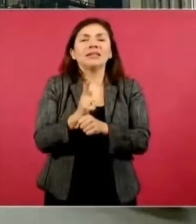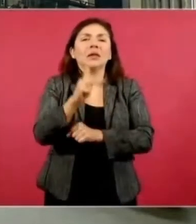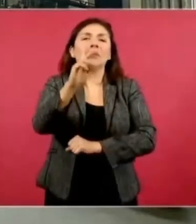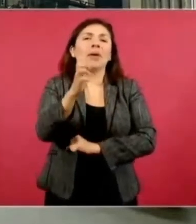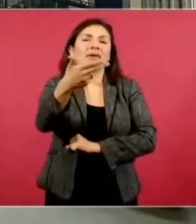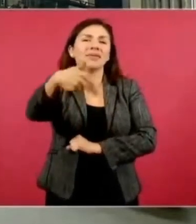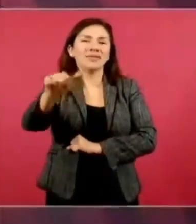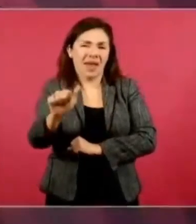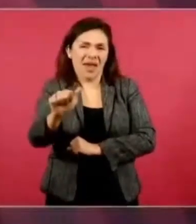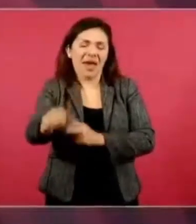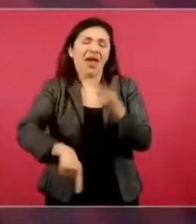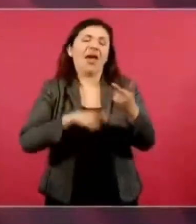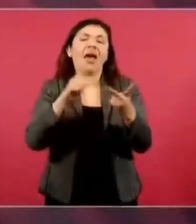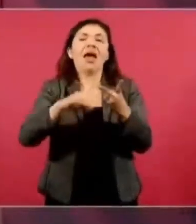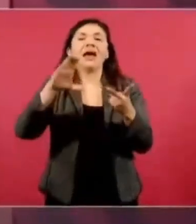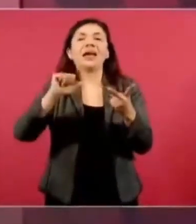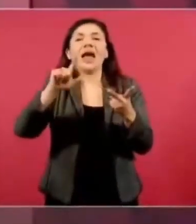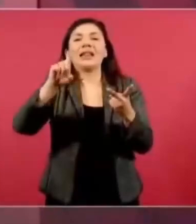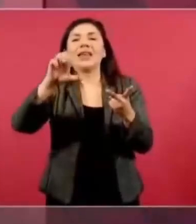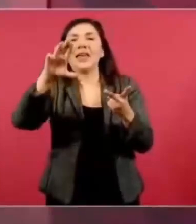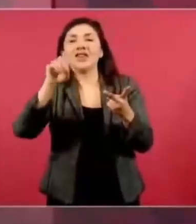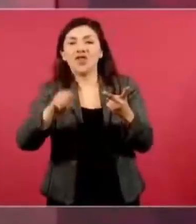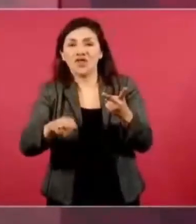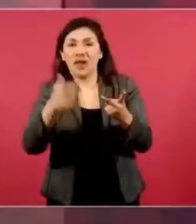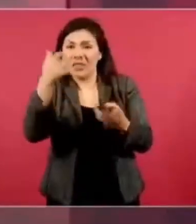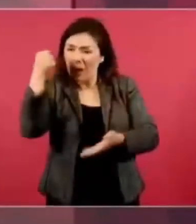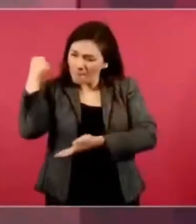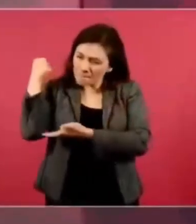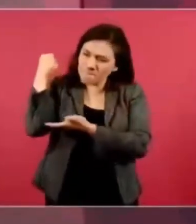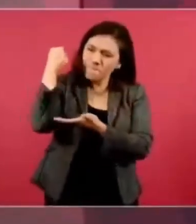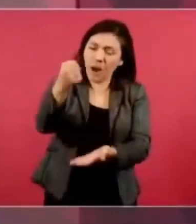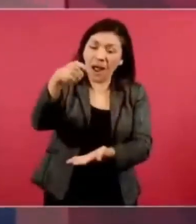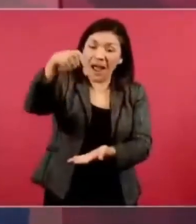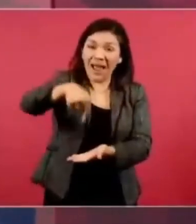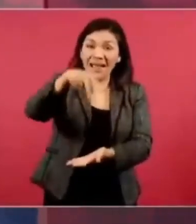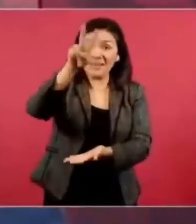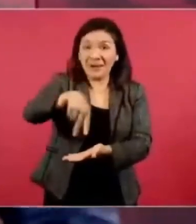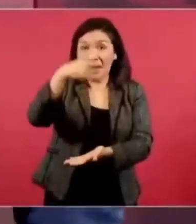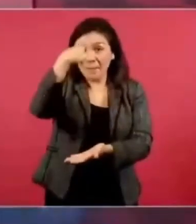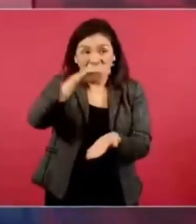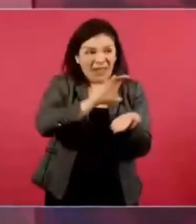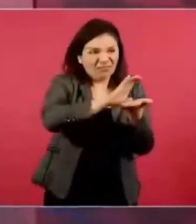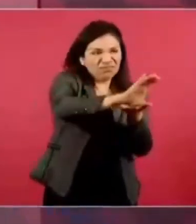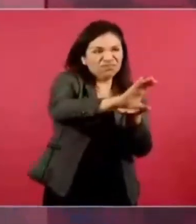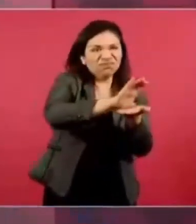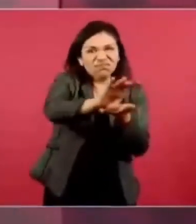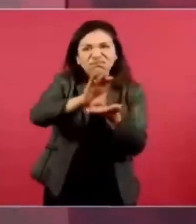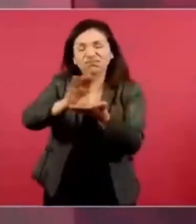y de Felipe Calderón se destinaba a